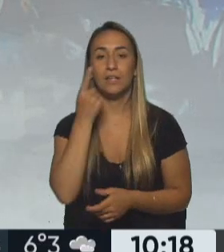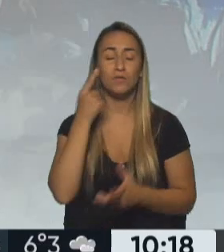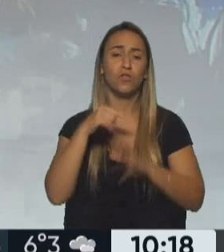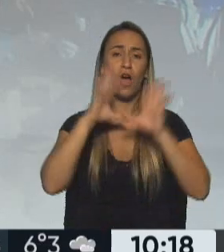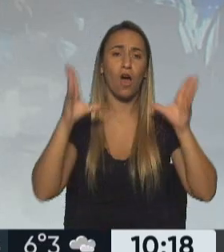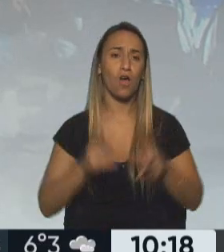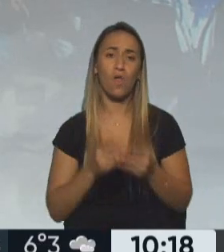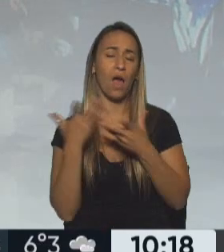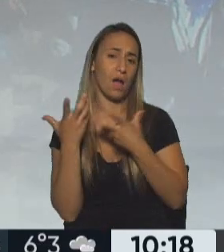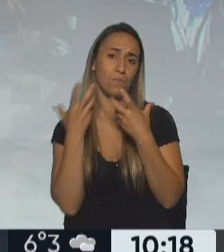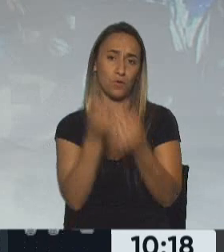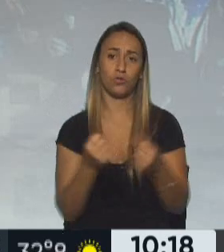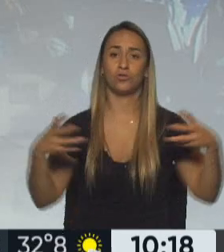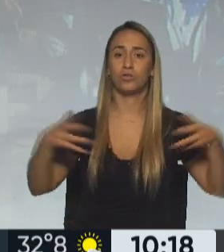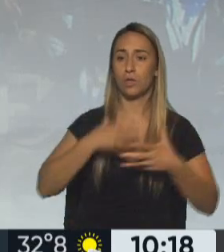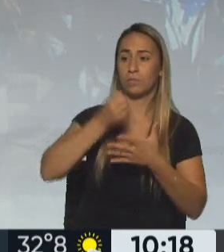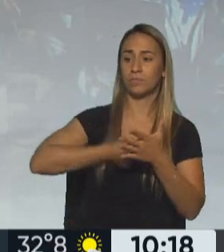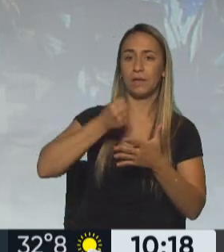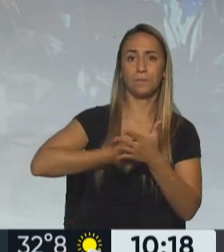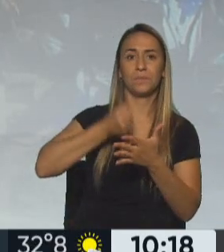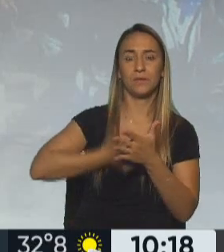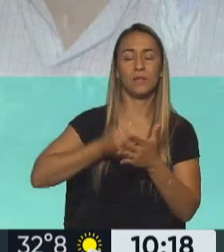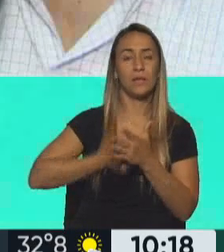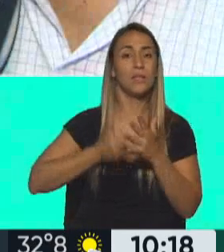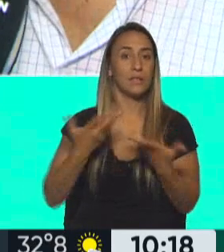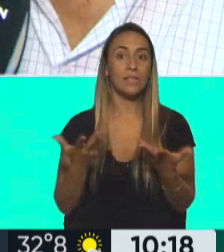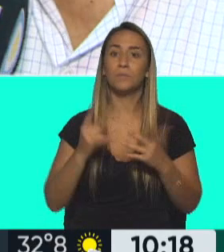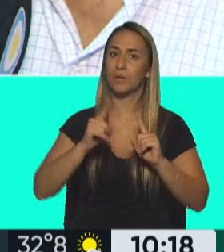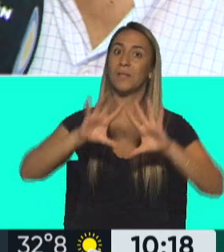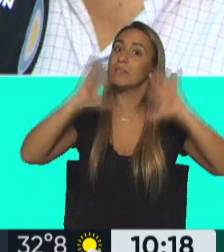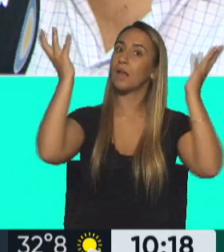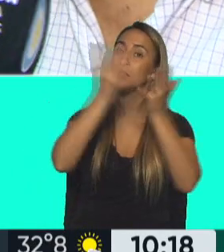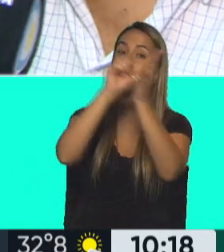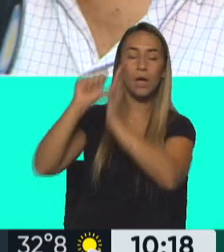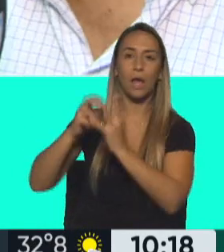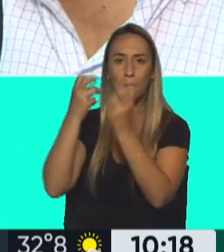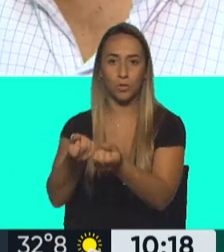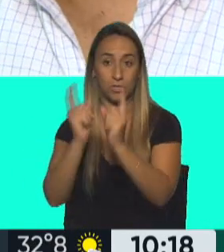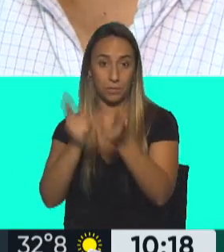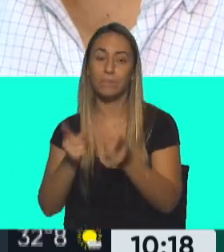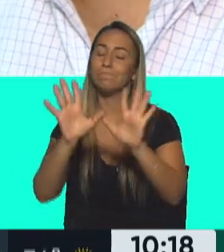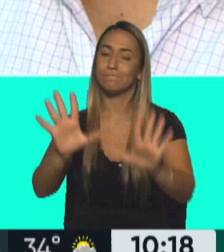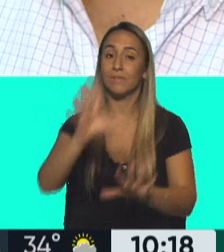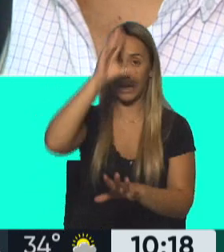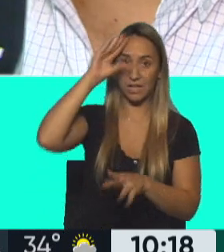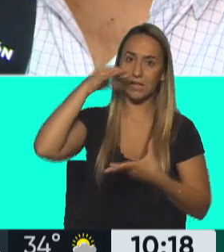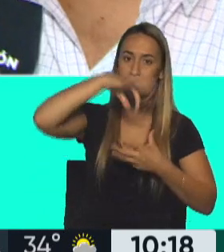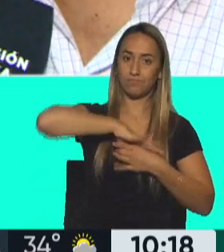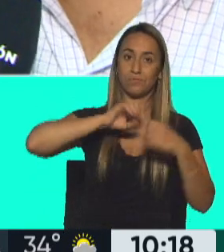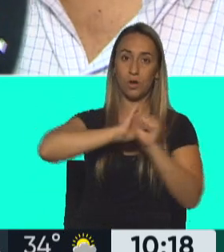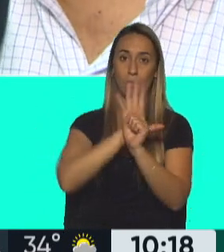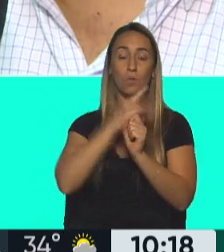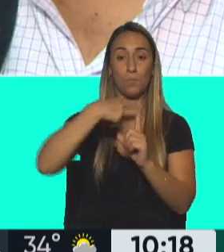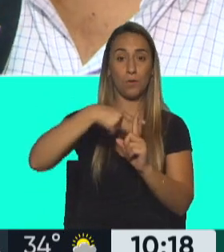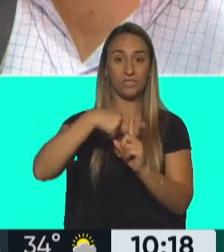parte de la militancia en la República Argentina, pero también el apoyo a nivel internacional con coronavirus, coronavirus positivo, fue el